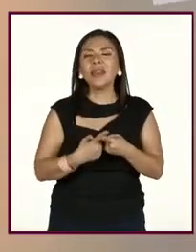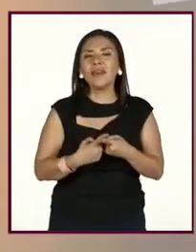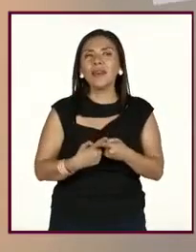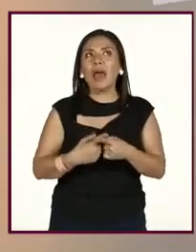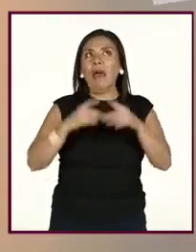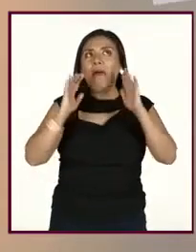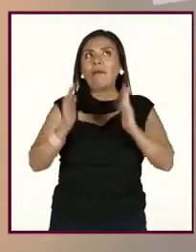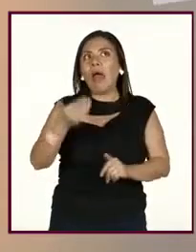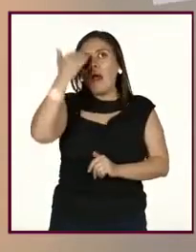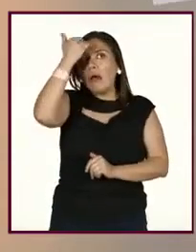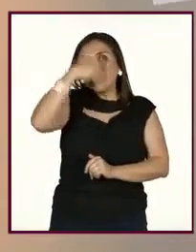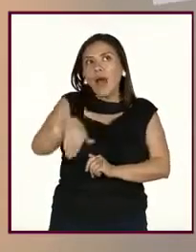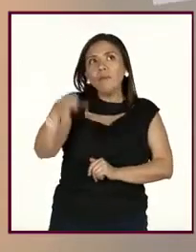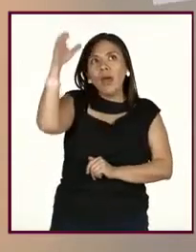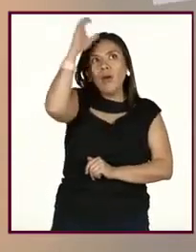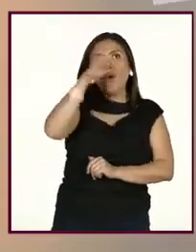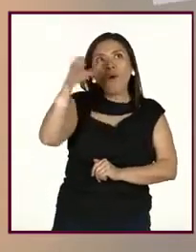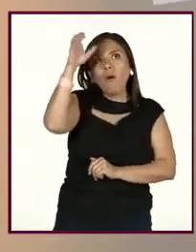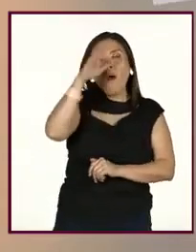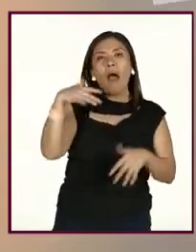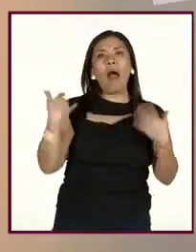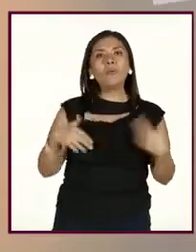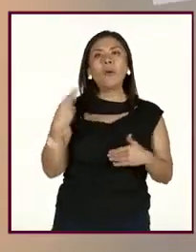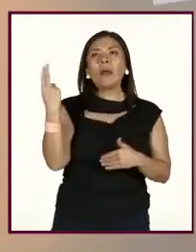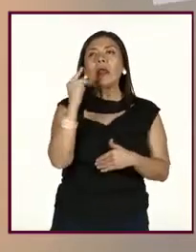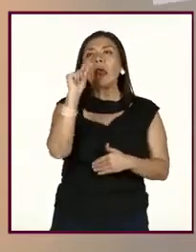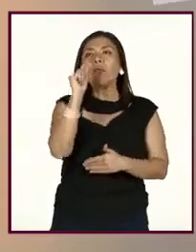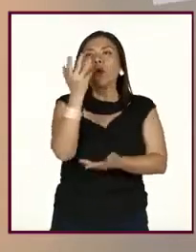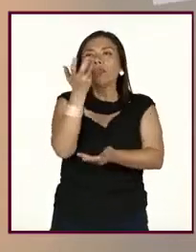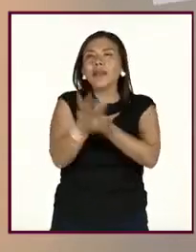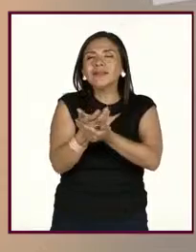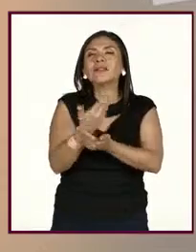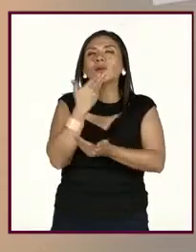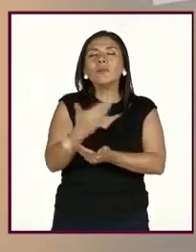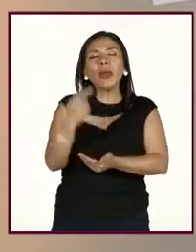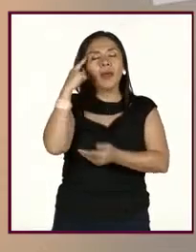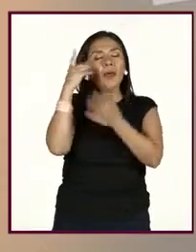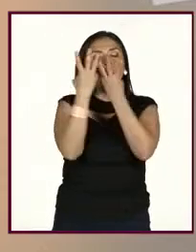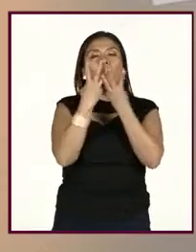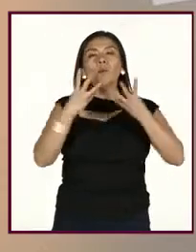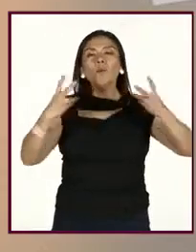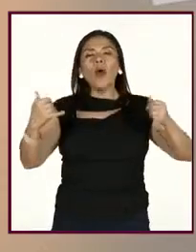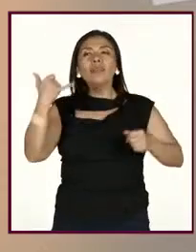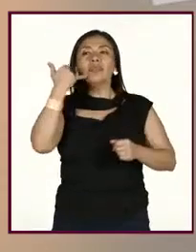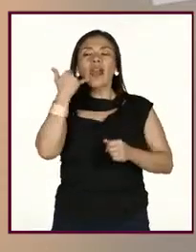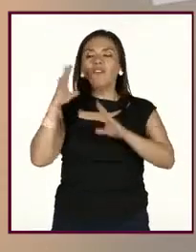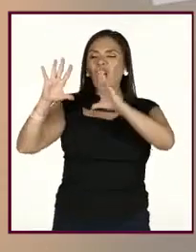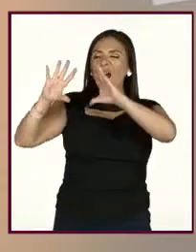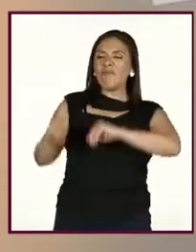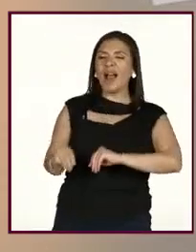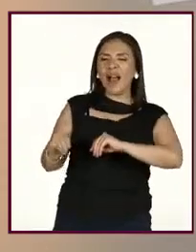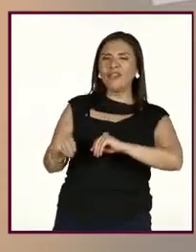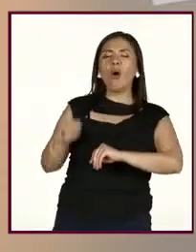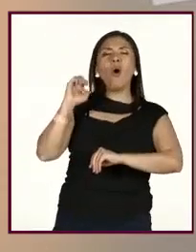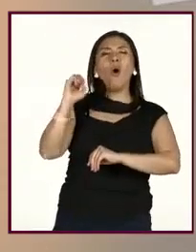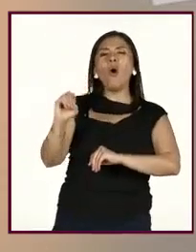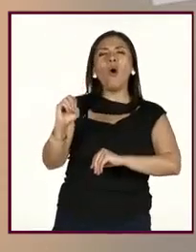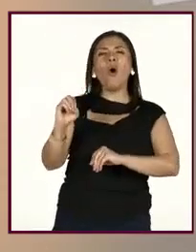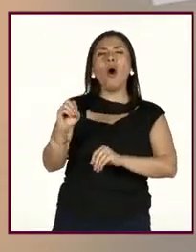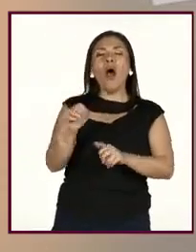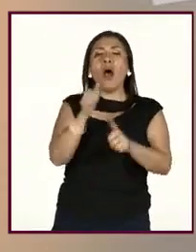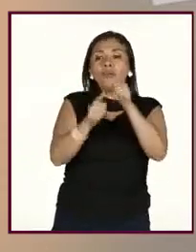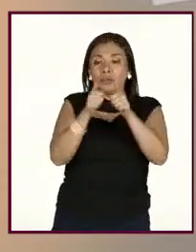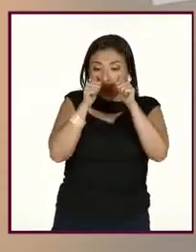en conciencia esto, tener un descanso óptimo, apagar los celulares o alejarnos de los